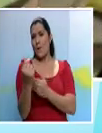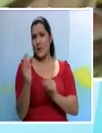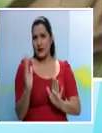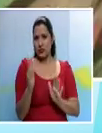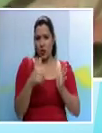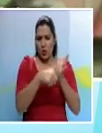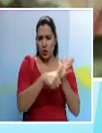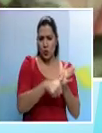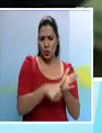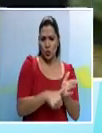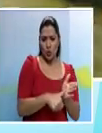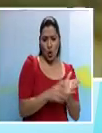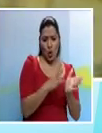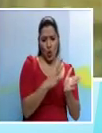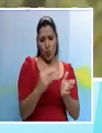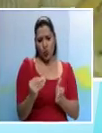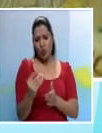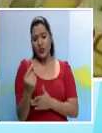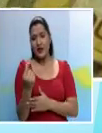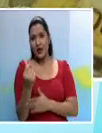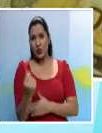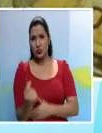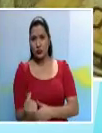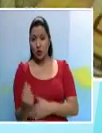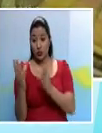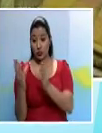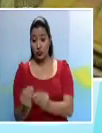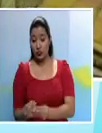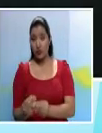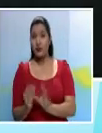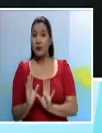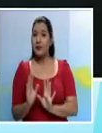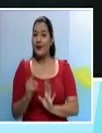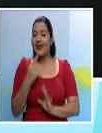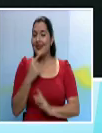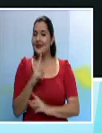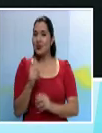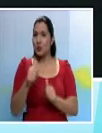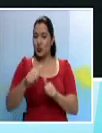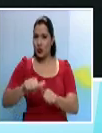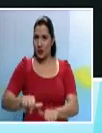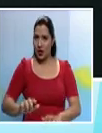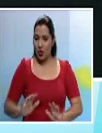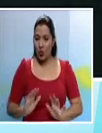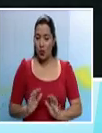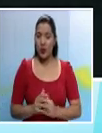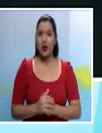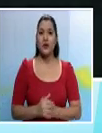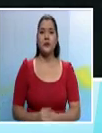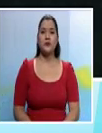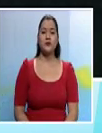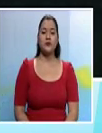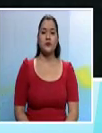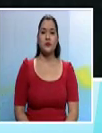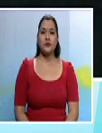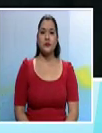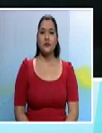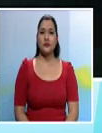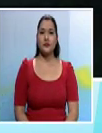obstaculizar los controles de cómo se invierten los recursos que se elegirán a los partidos políticos en campaña política.